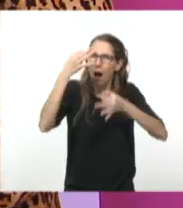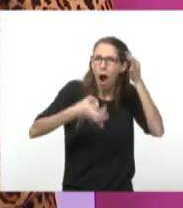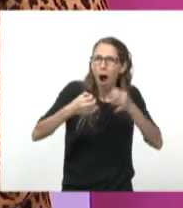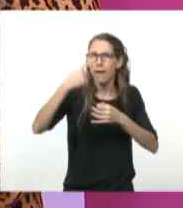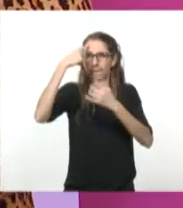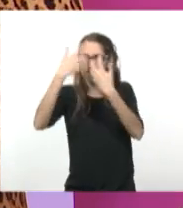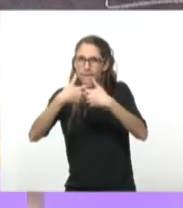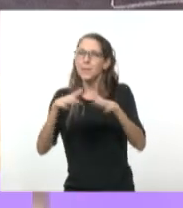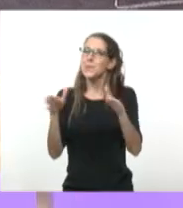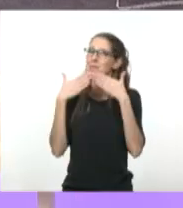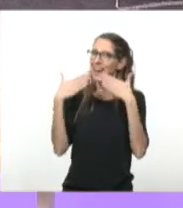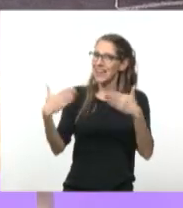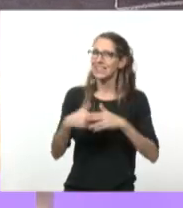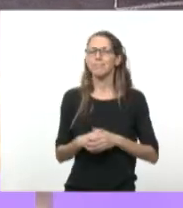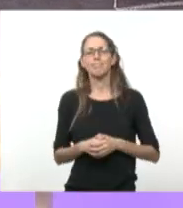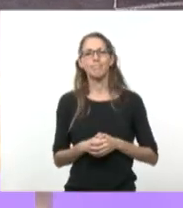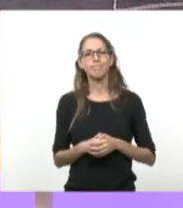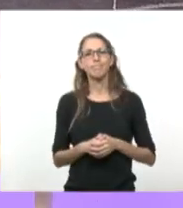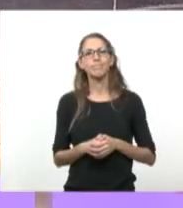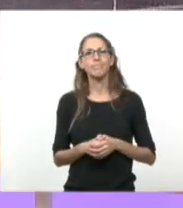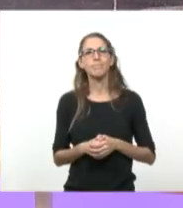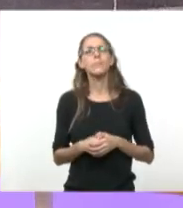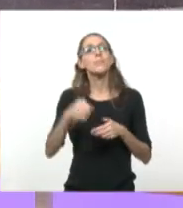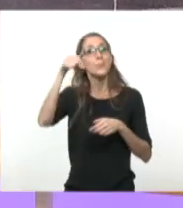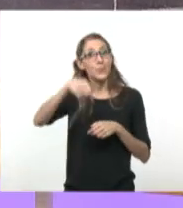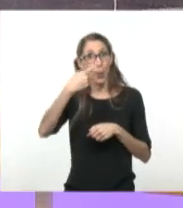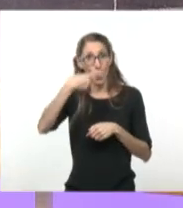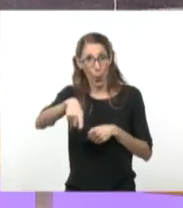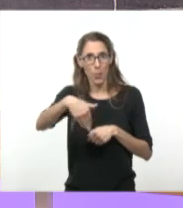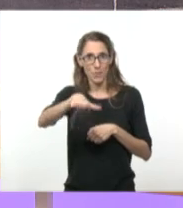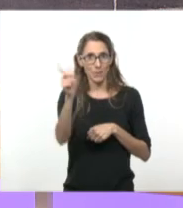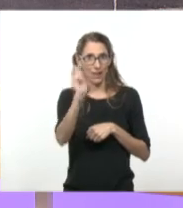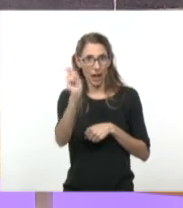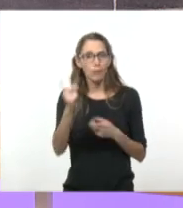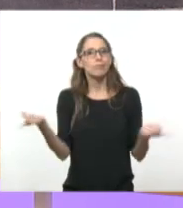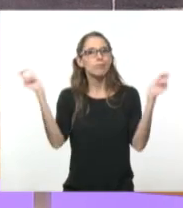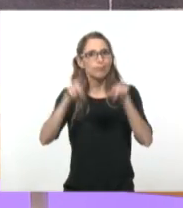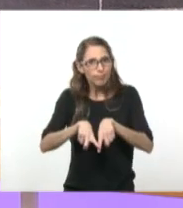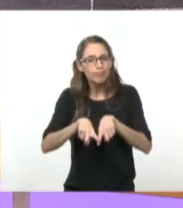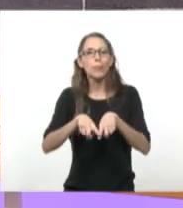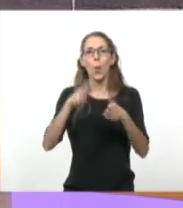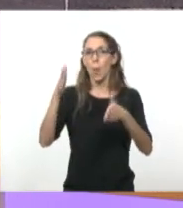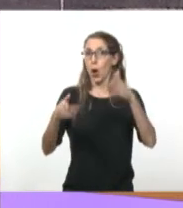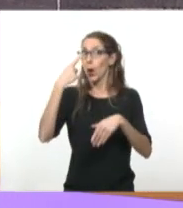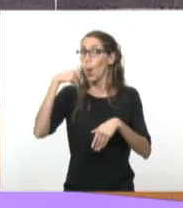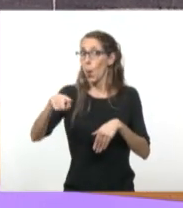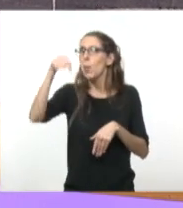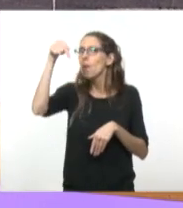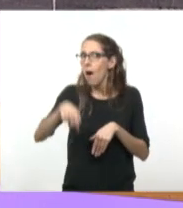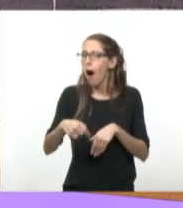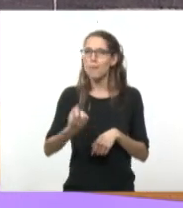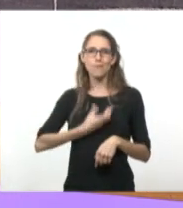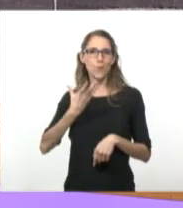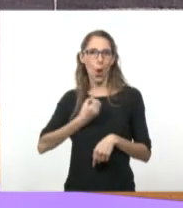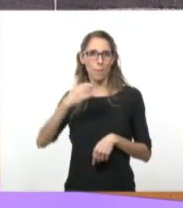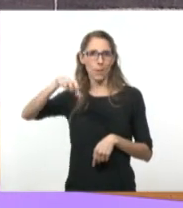Gracias a vos. Por favor, nos vamos al último recreo y volvemos para el último bloque. Tenemos hoy unos poemas de